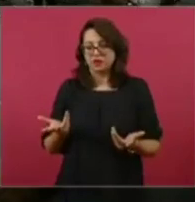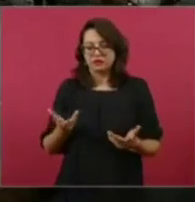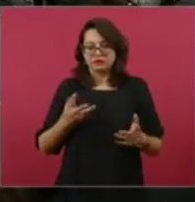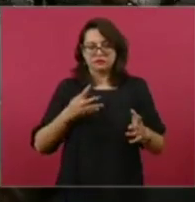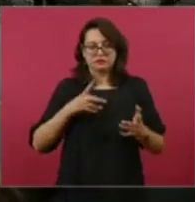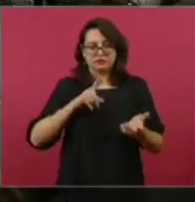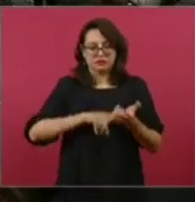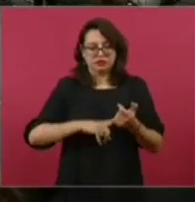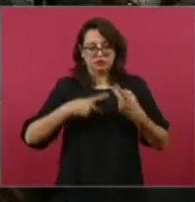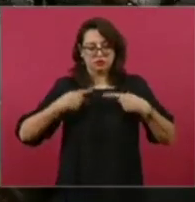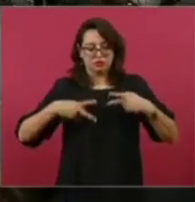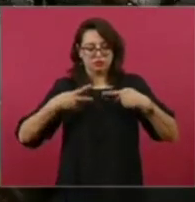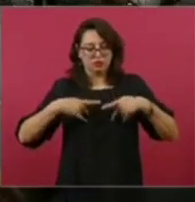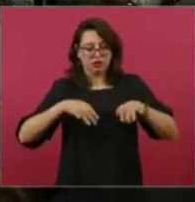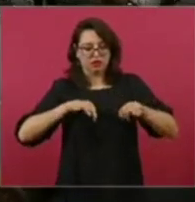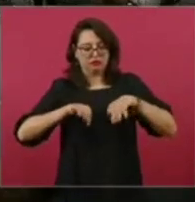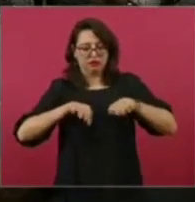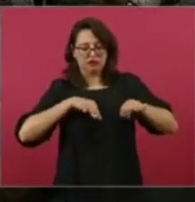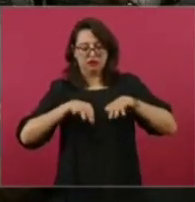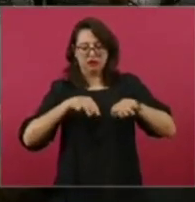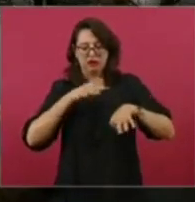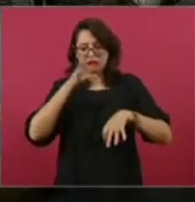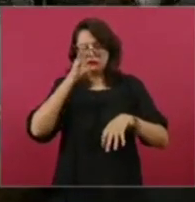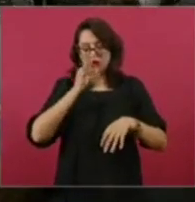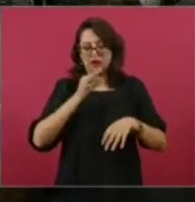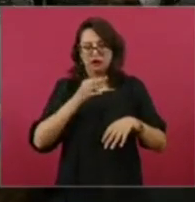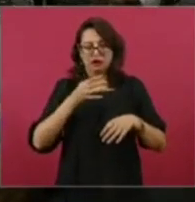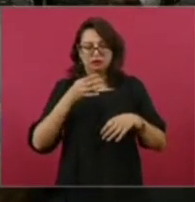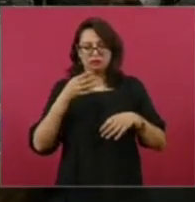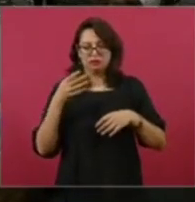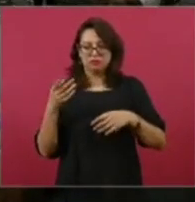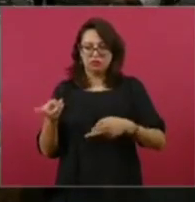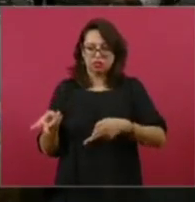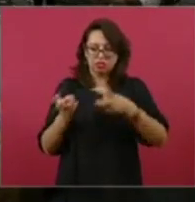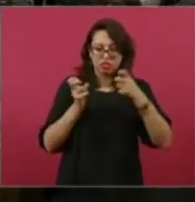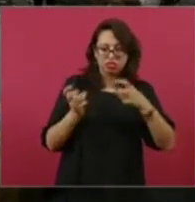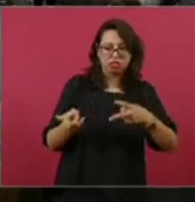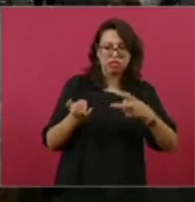No tenemos problema de abasto, hay